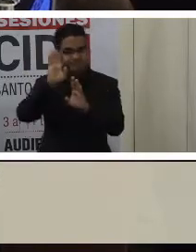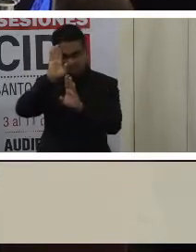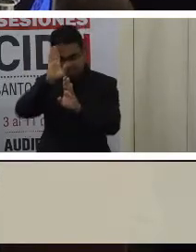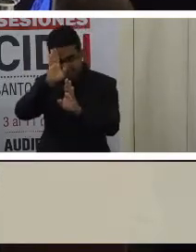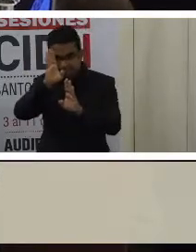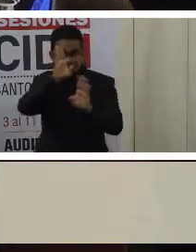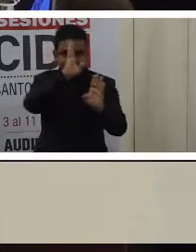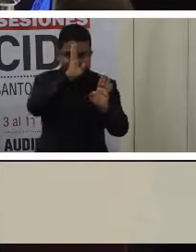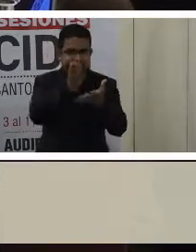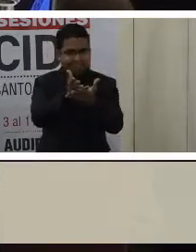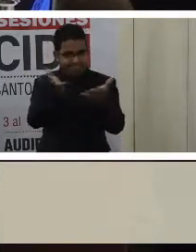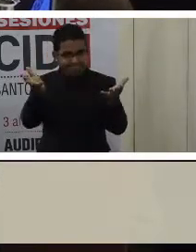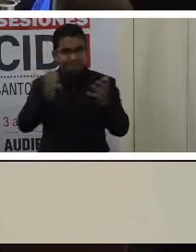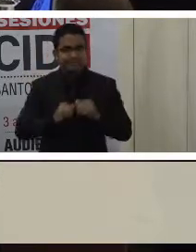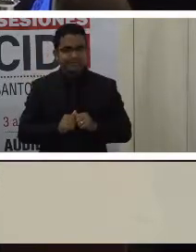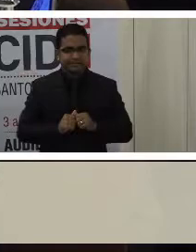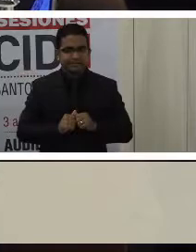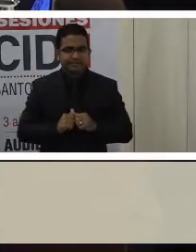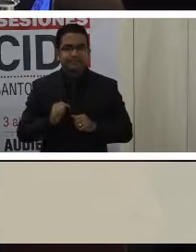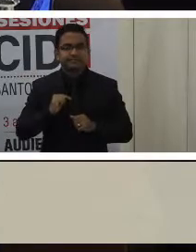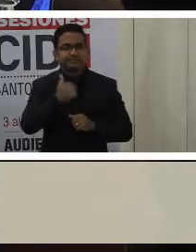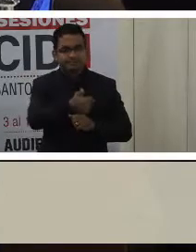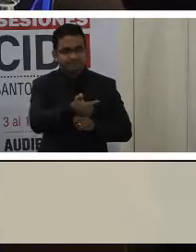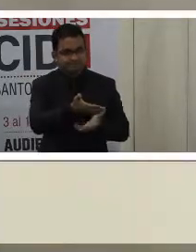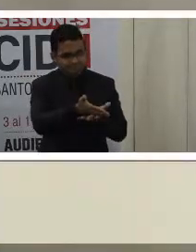La palabra para el Estado.